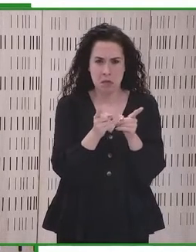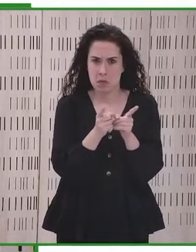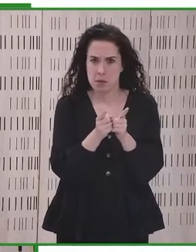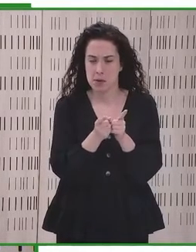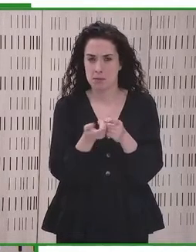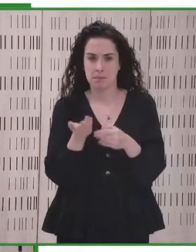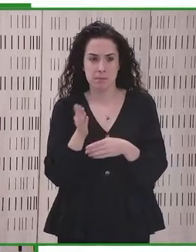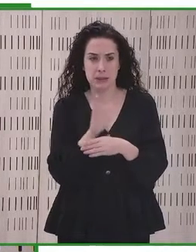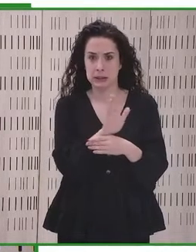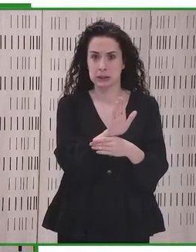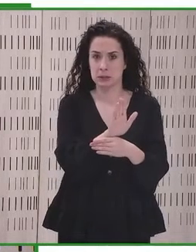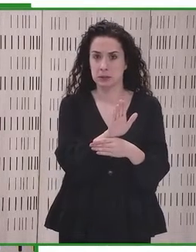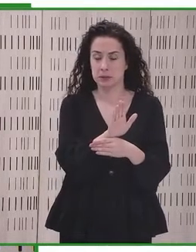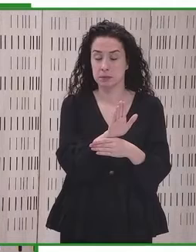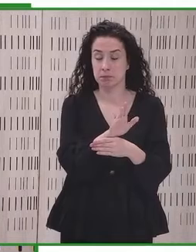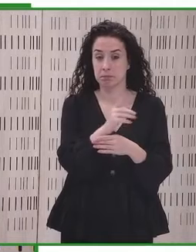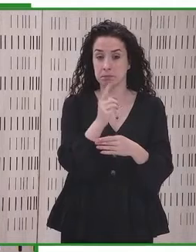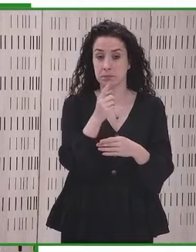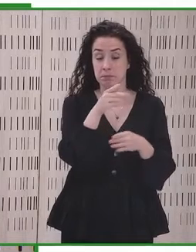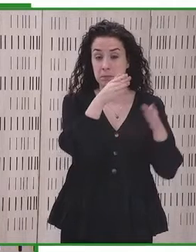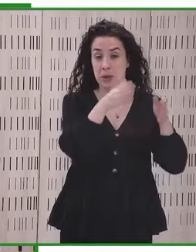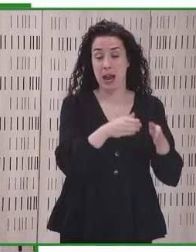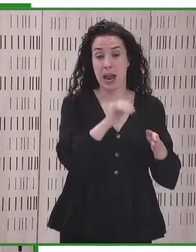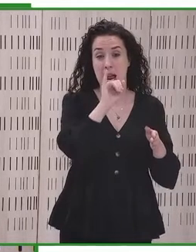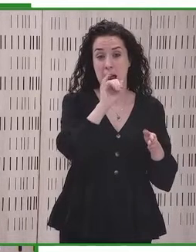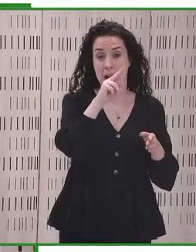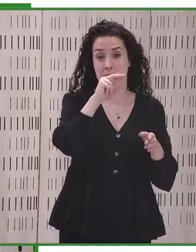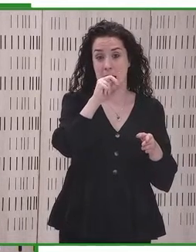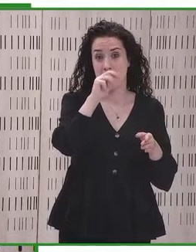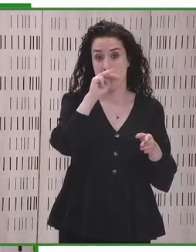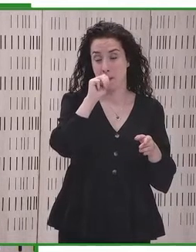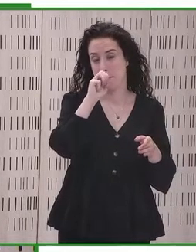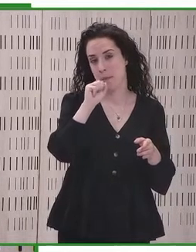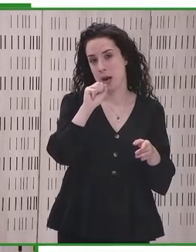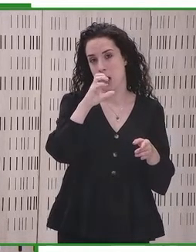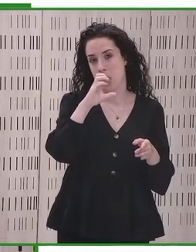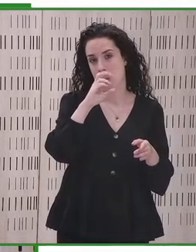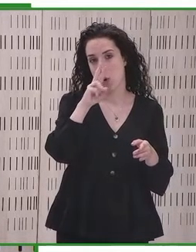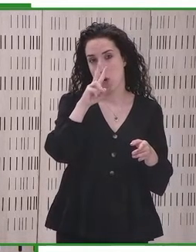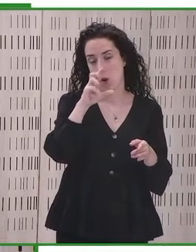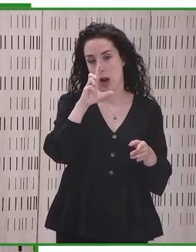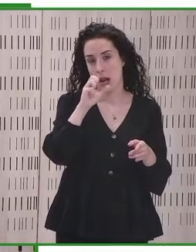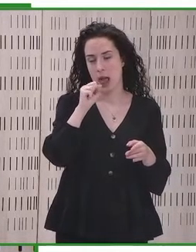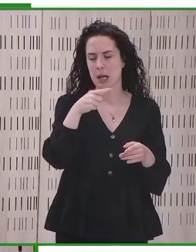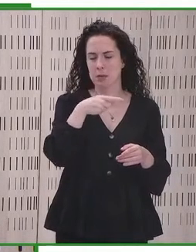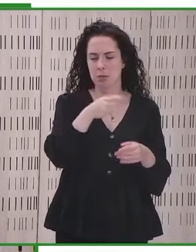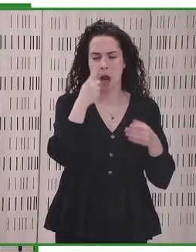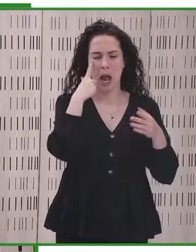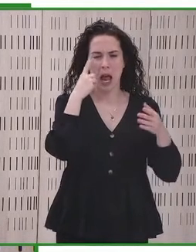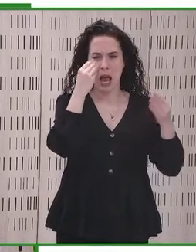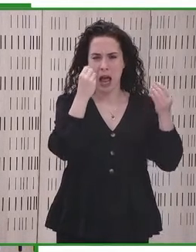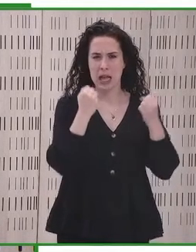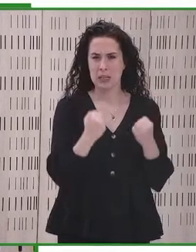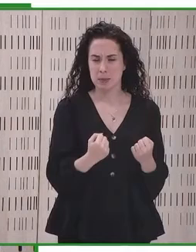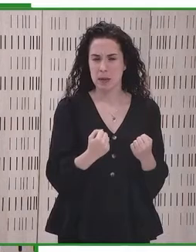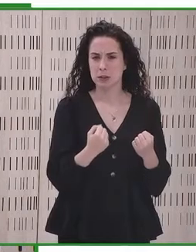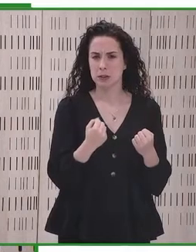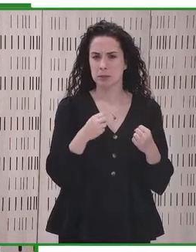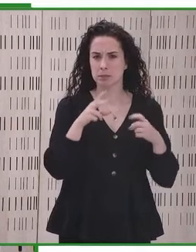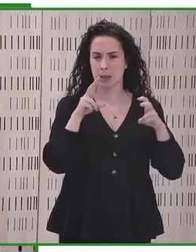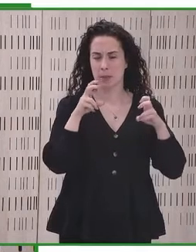oportunidad de hacer preguntas también en función del tiempo que nos quede disponible. Immaculada